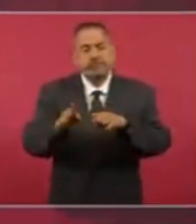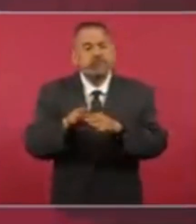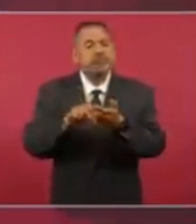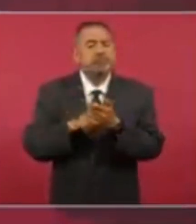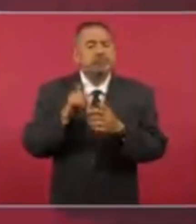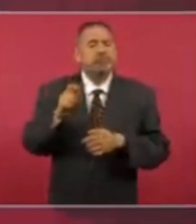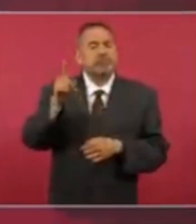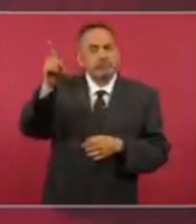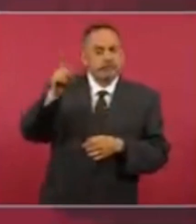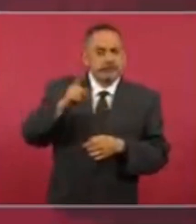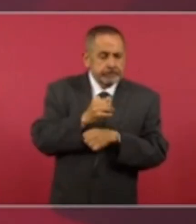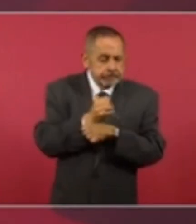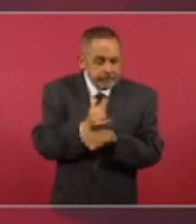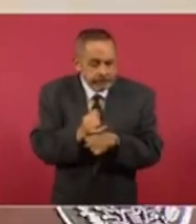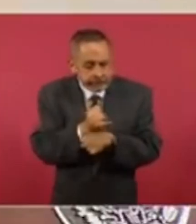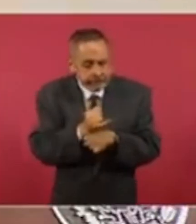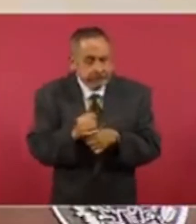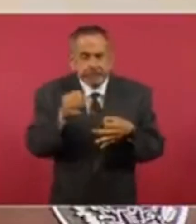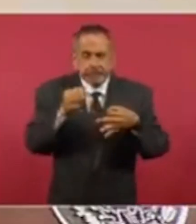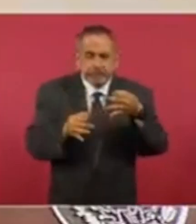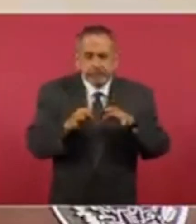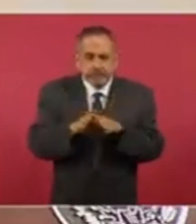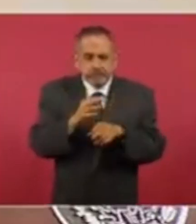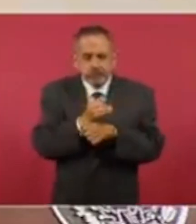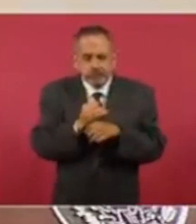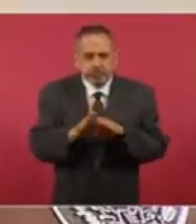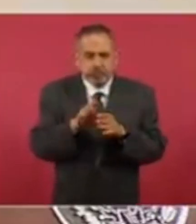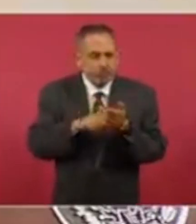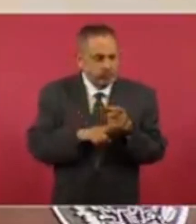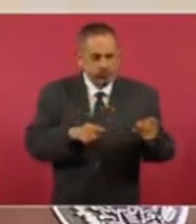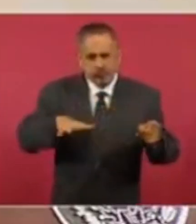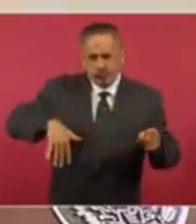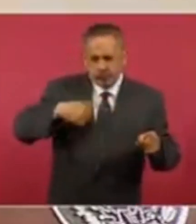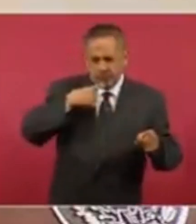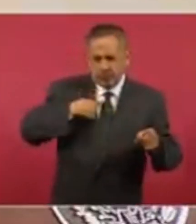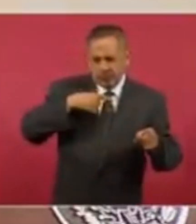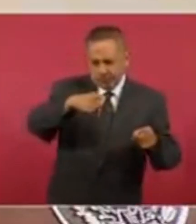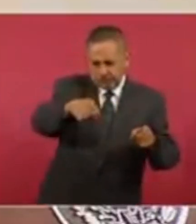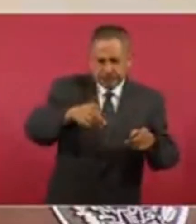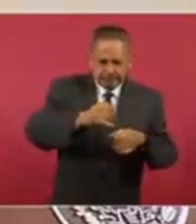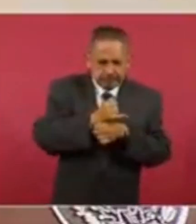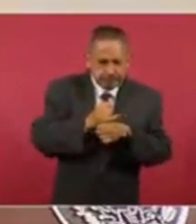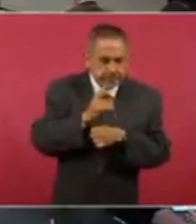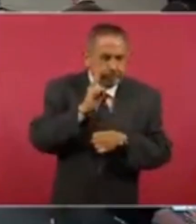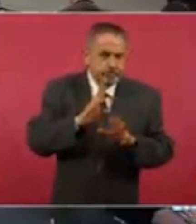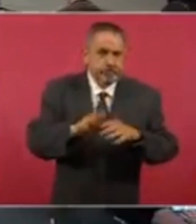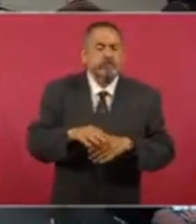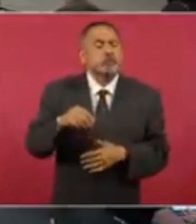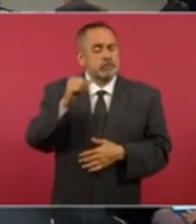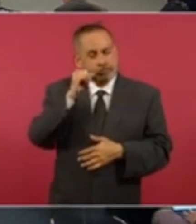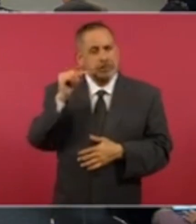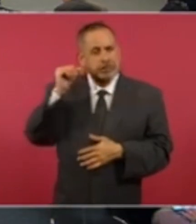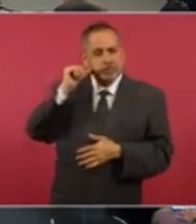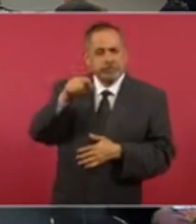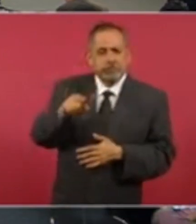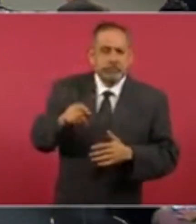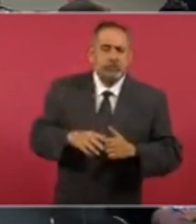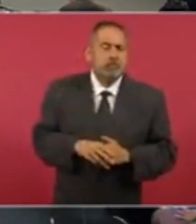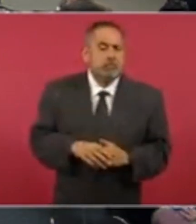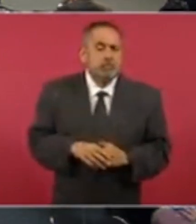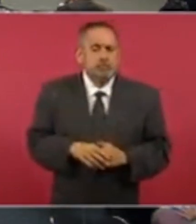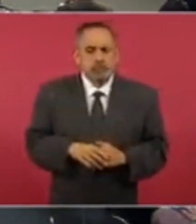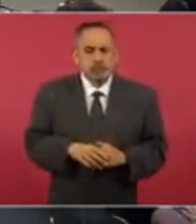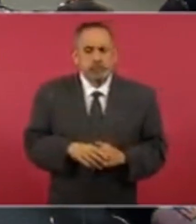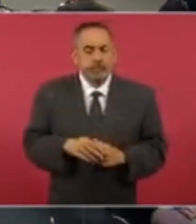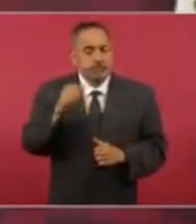el proceso legal a lo que haces referencia. Ayer hubo una